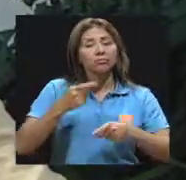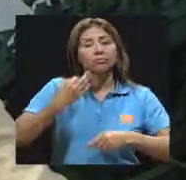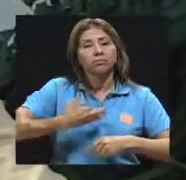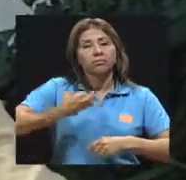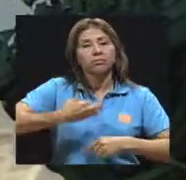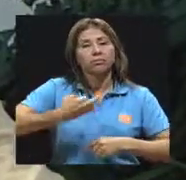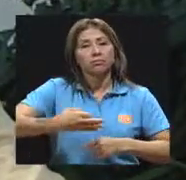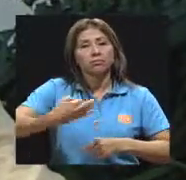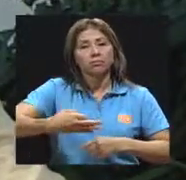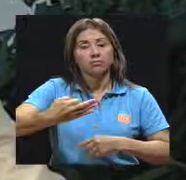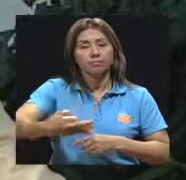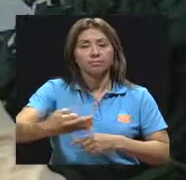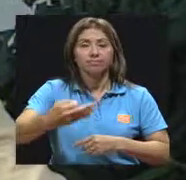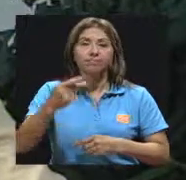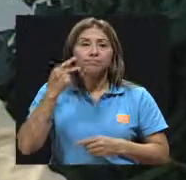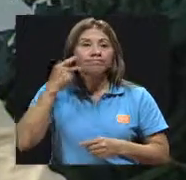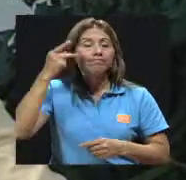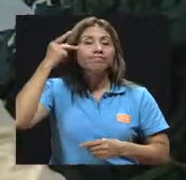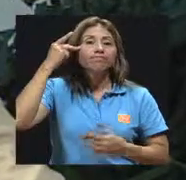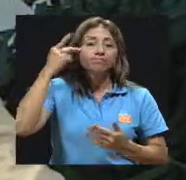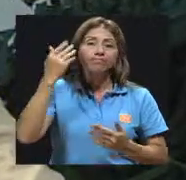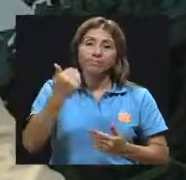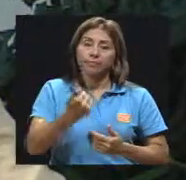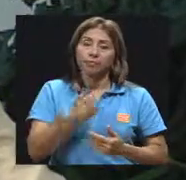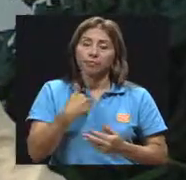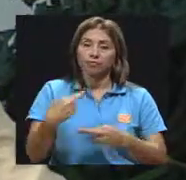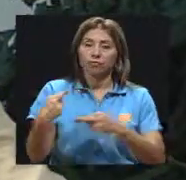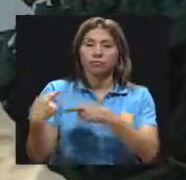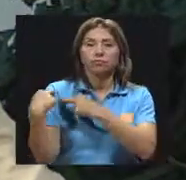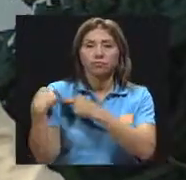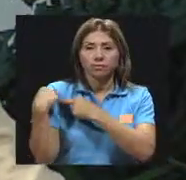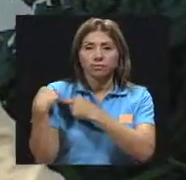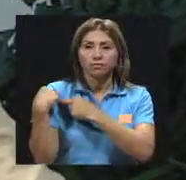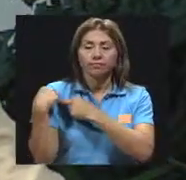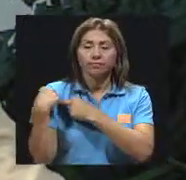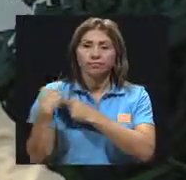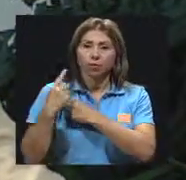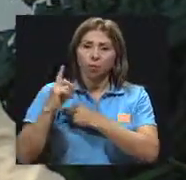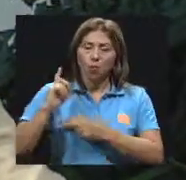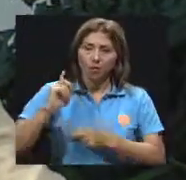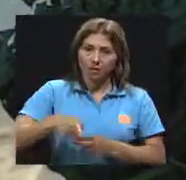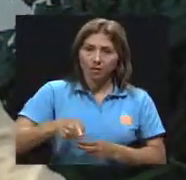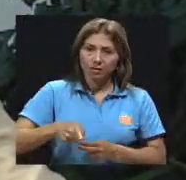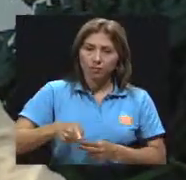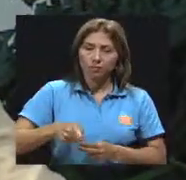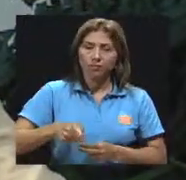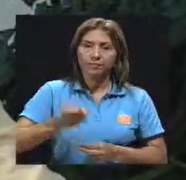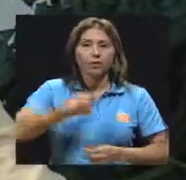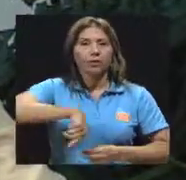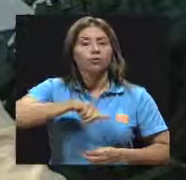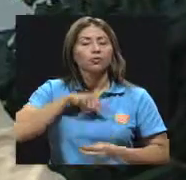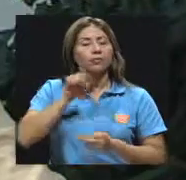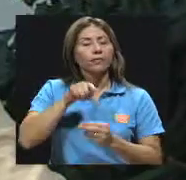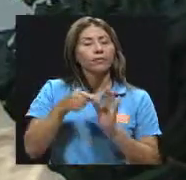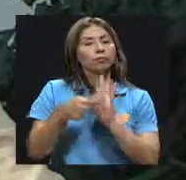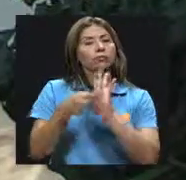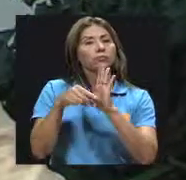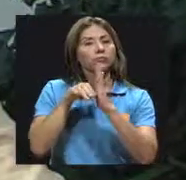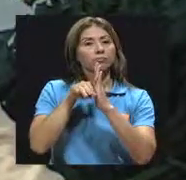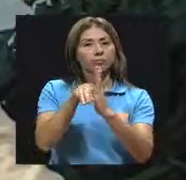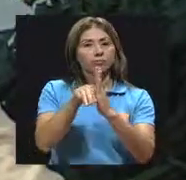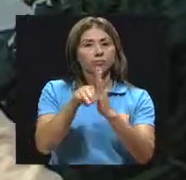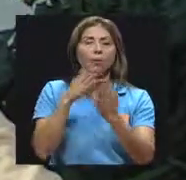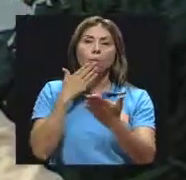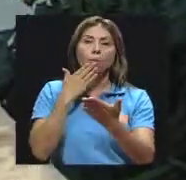¿verdad? Los padres y madres tenemos la obligación y la responsabilidad de ser modelos y